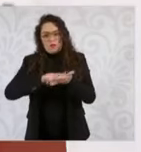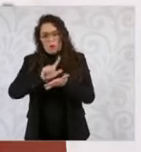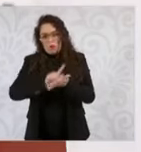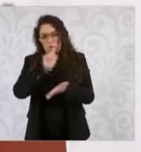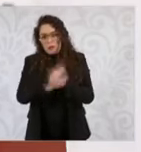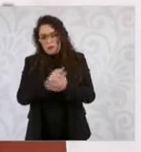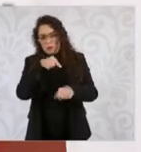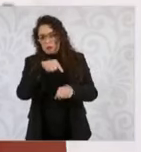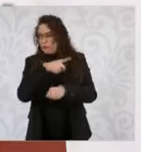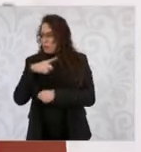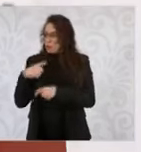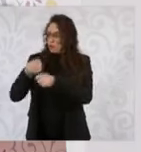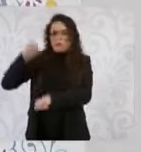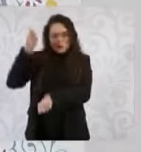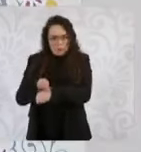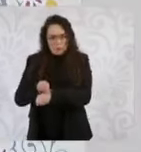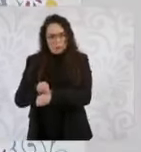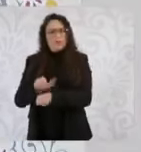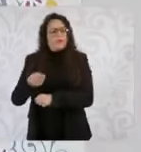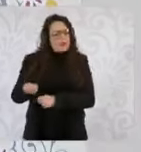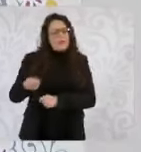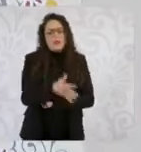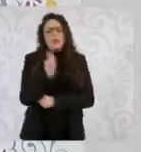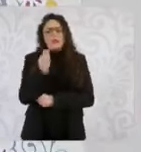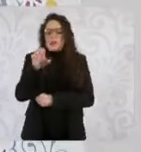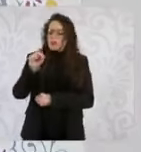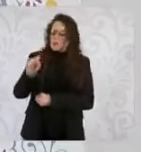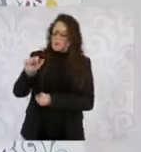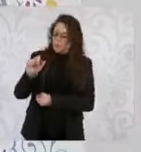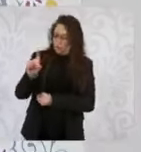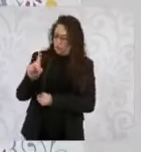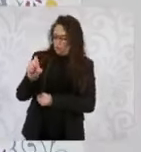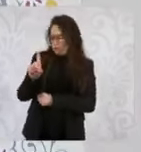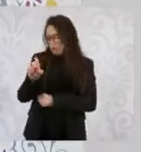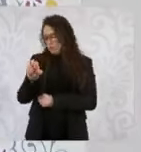el tan llamado Estado de Derecho. ¿Dónde estuvo el Estado de Derecho durante seis años?